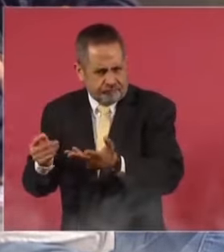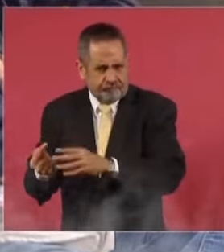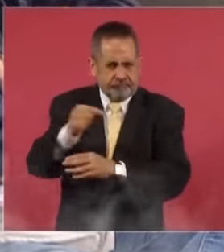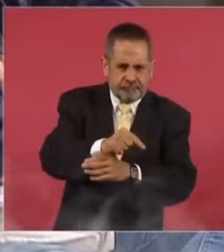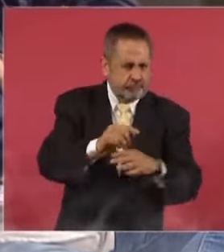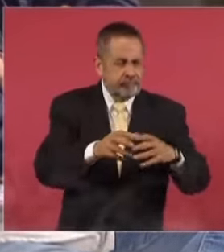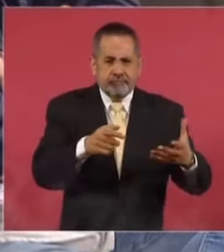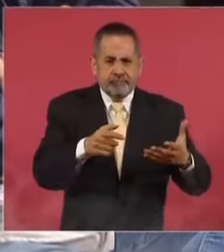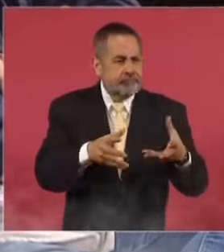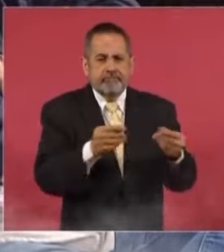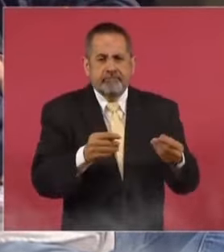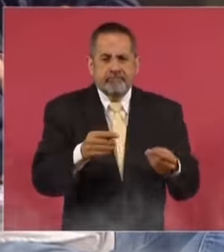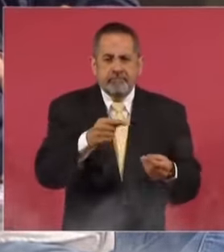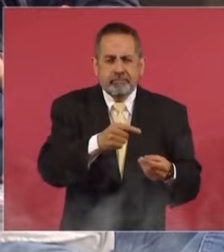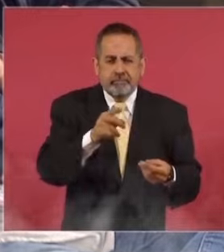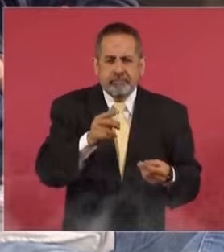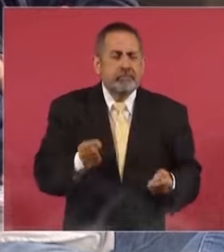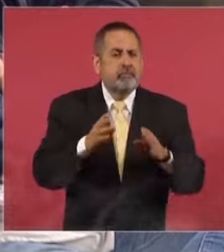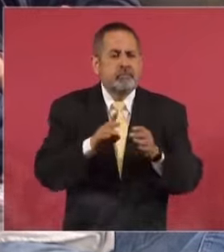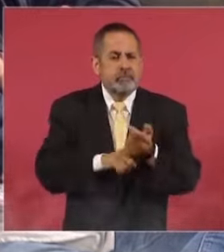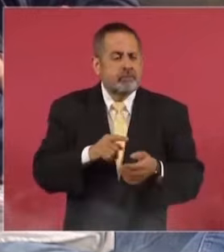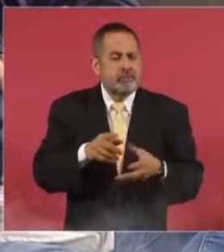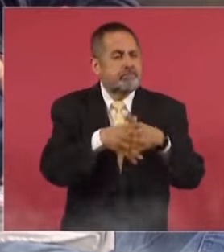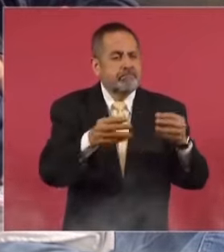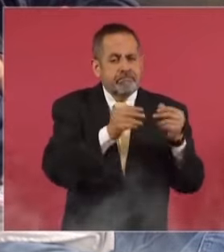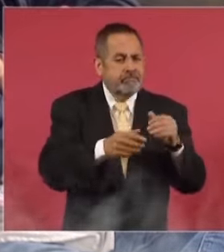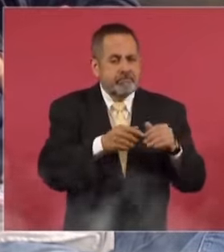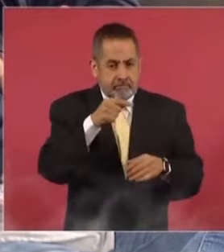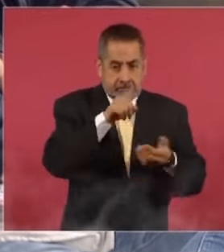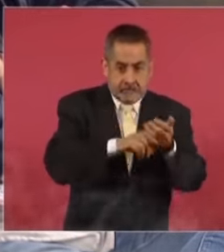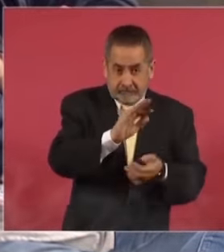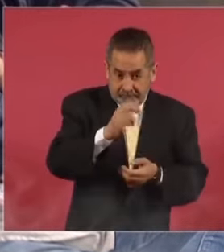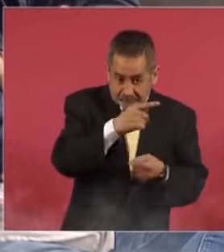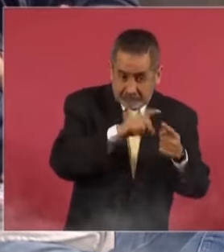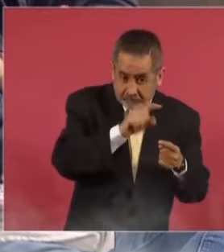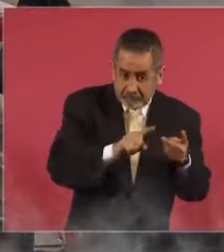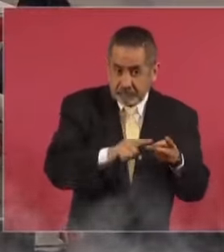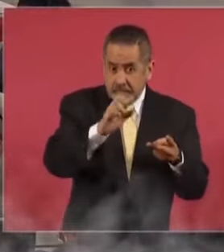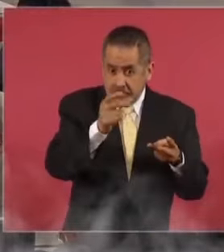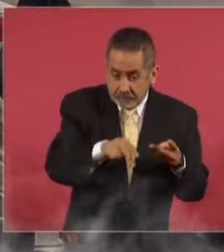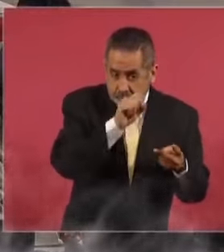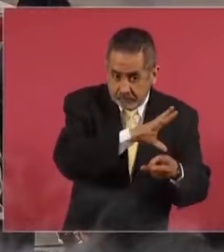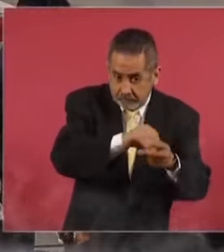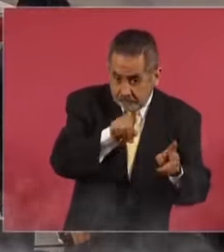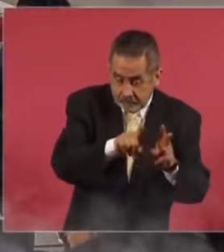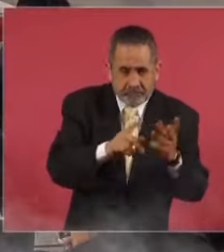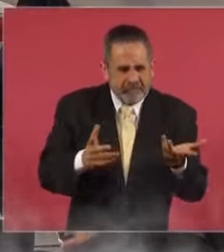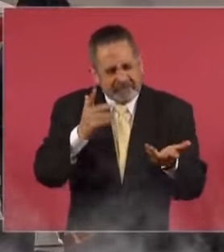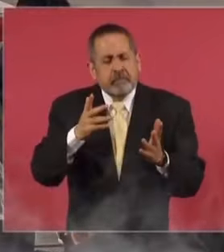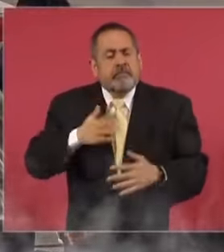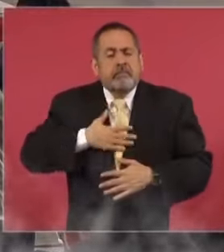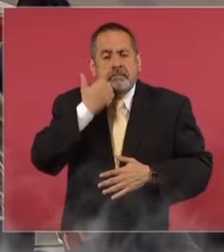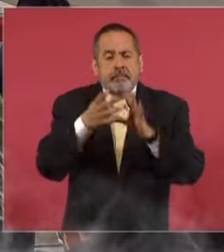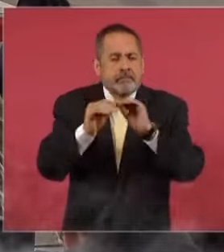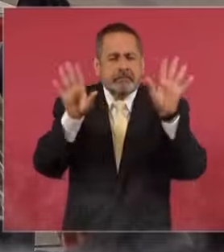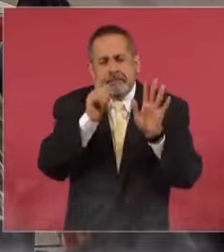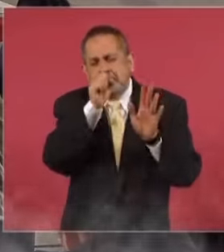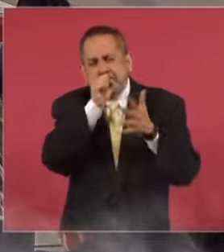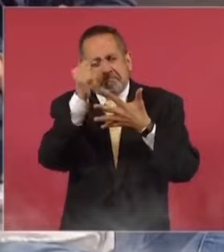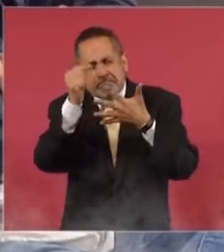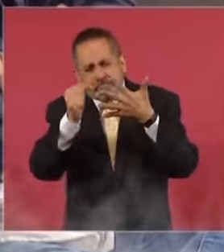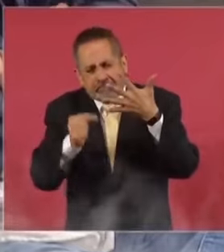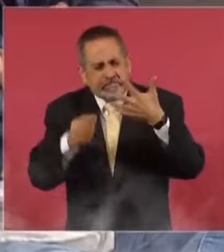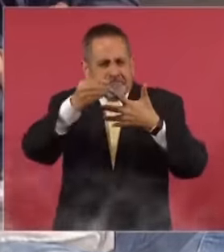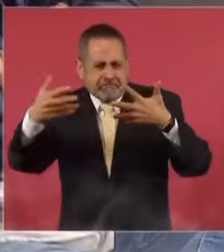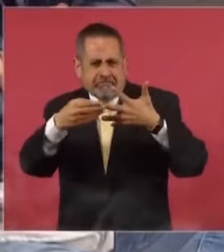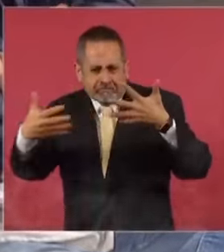están desapareciendo los datos de los registros, los desaparecidos de Felipe Calderón, los desaparecidos de Enrique Peña Nieto. O sea, lo que quisiéramos es una explicación más